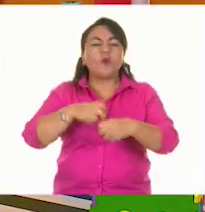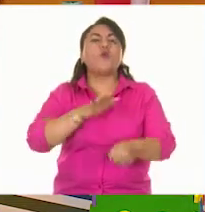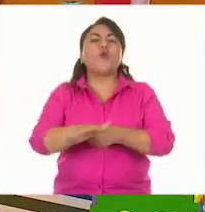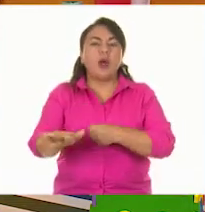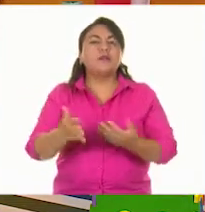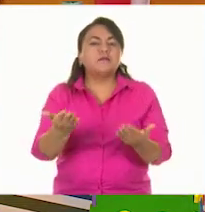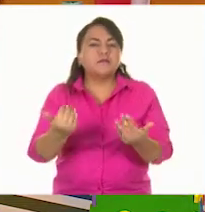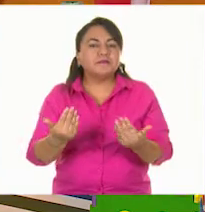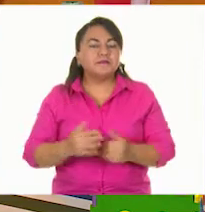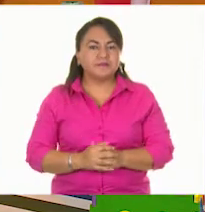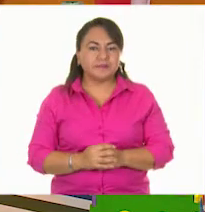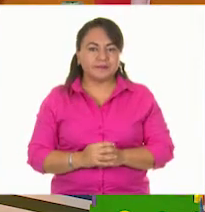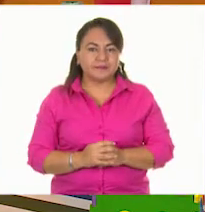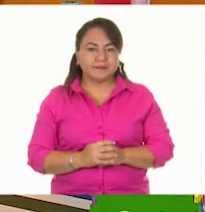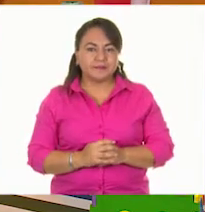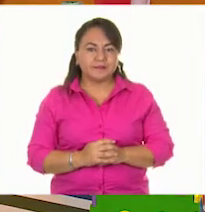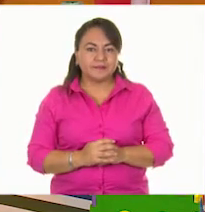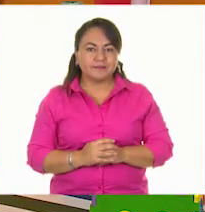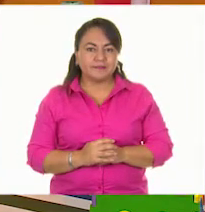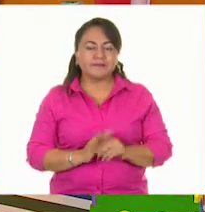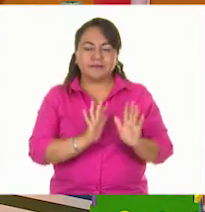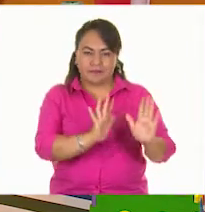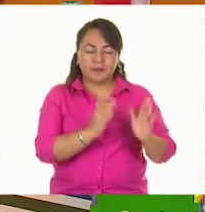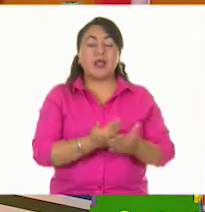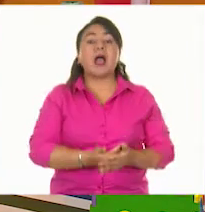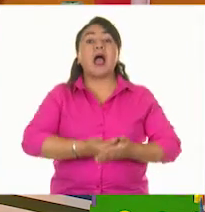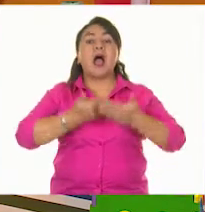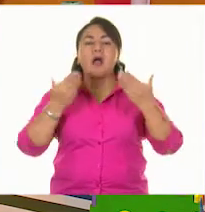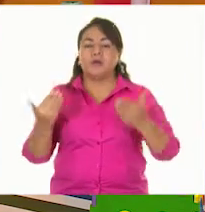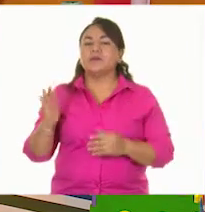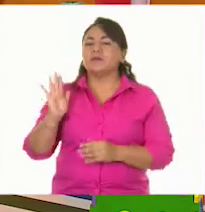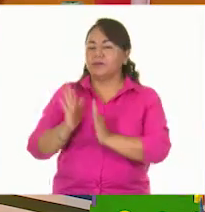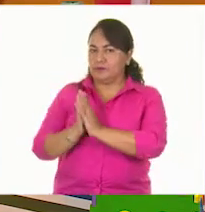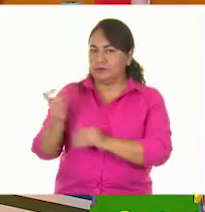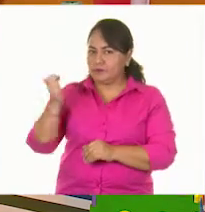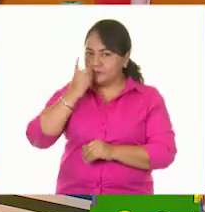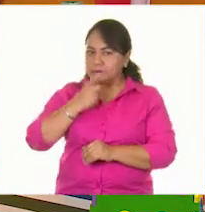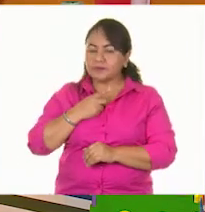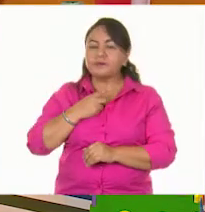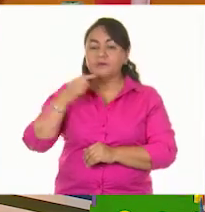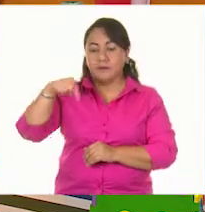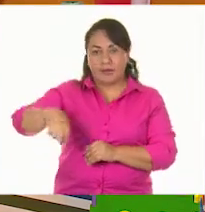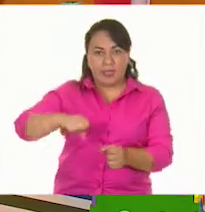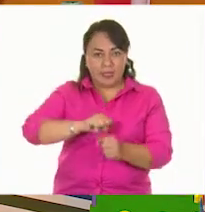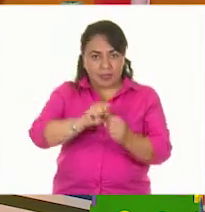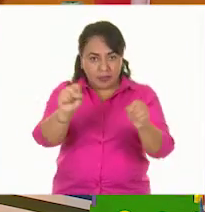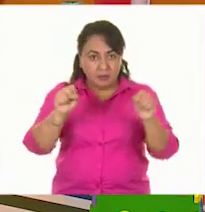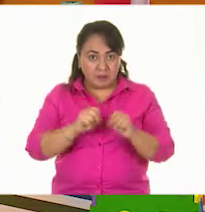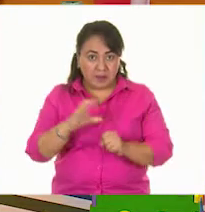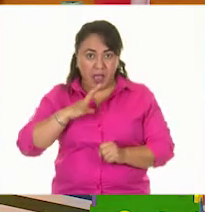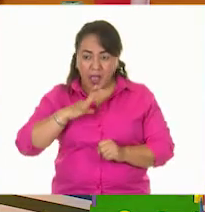Muy bien. Ahora, Alexia, aquí en nuestro salón, ¿crees que tenga algunos líquidos?